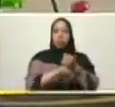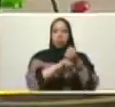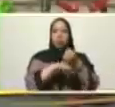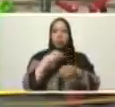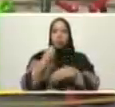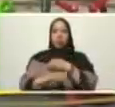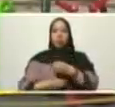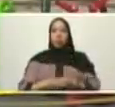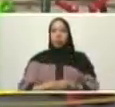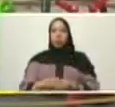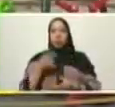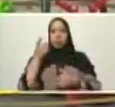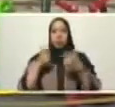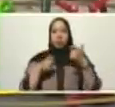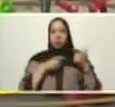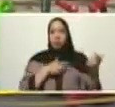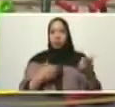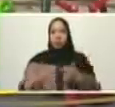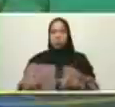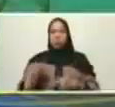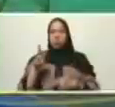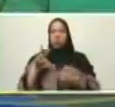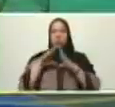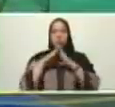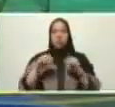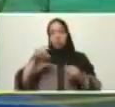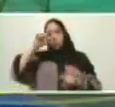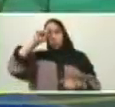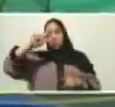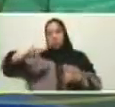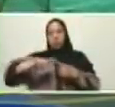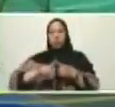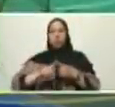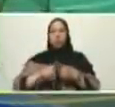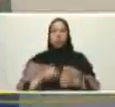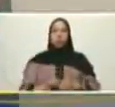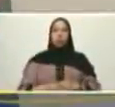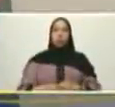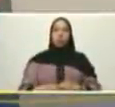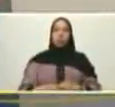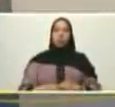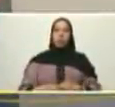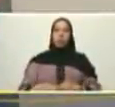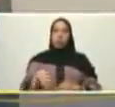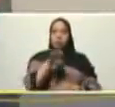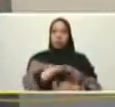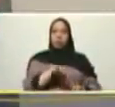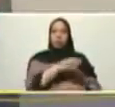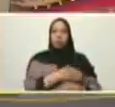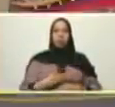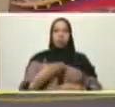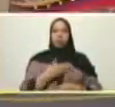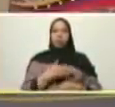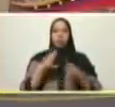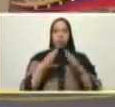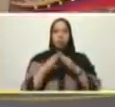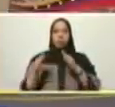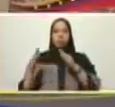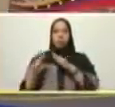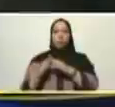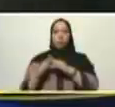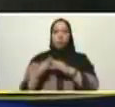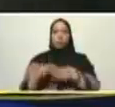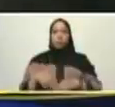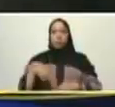sabe mi comandante que dentro de los objetivos que tenemos en con la gran misión vivienda Venezuela y en la nueva